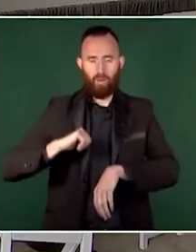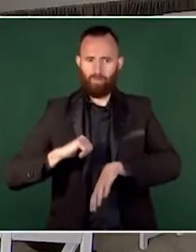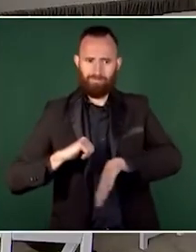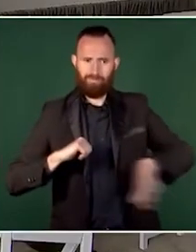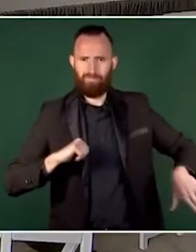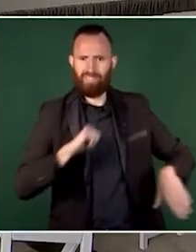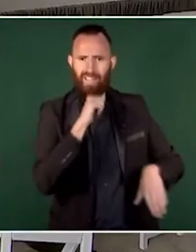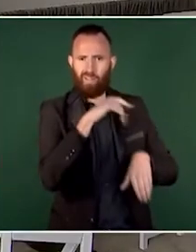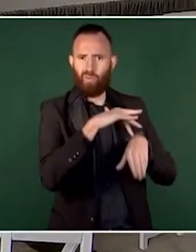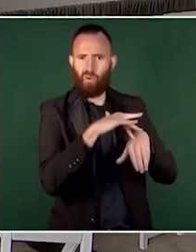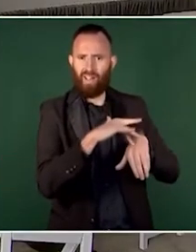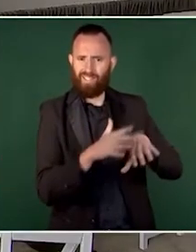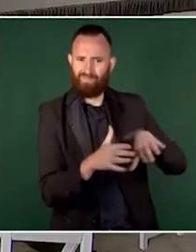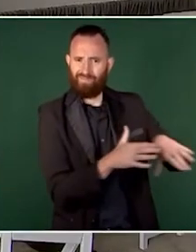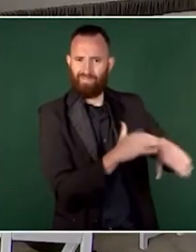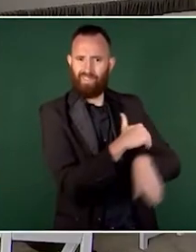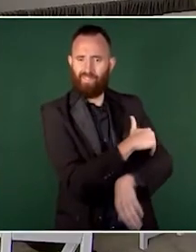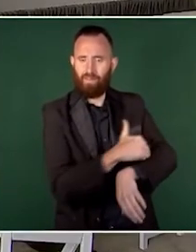y máxime